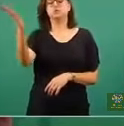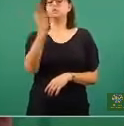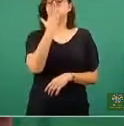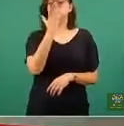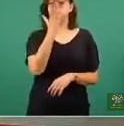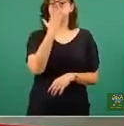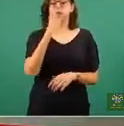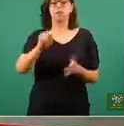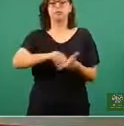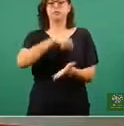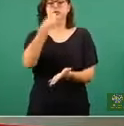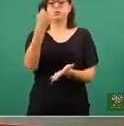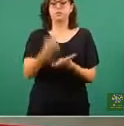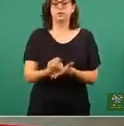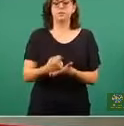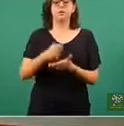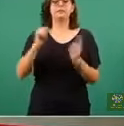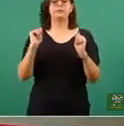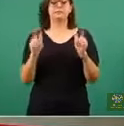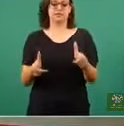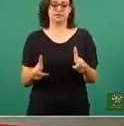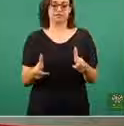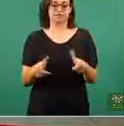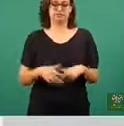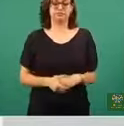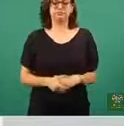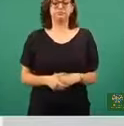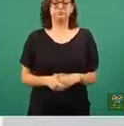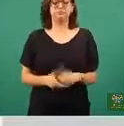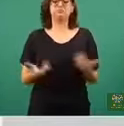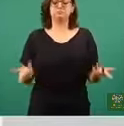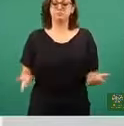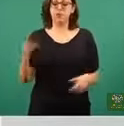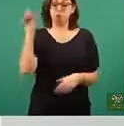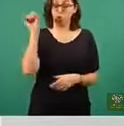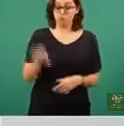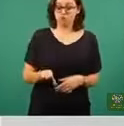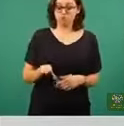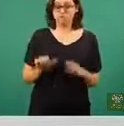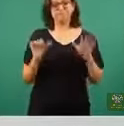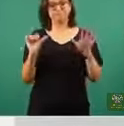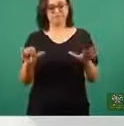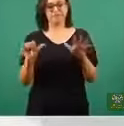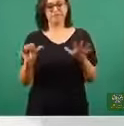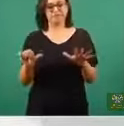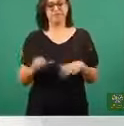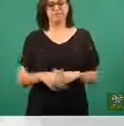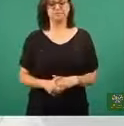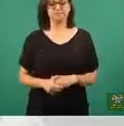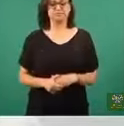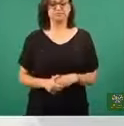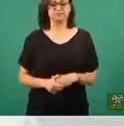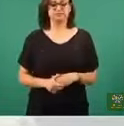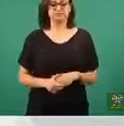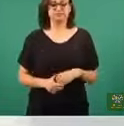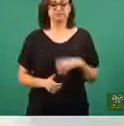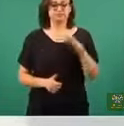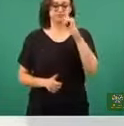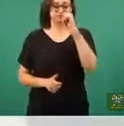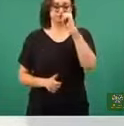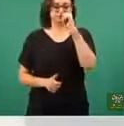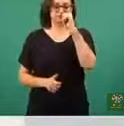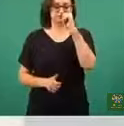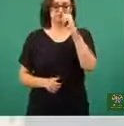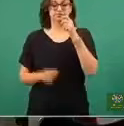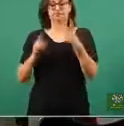Sonora, Tamaulipas y Tlaxcal. Es decir, son 16 para el corte del día de hoy. Ahora, y conecto con la segunda